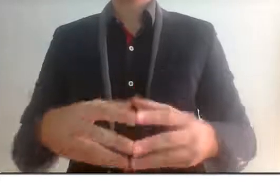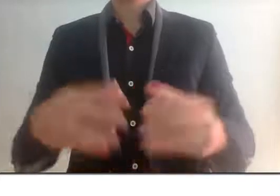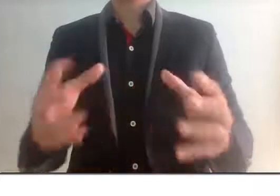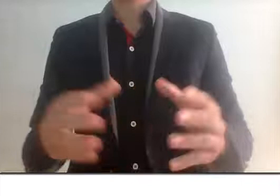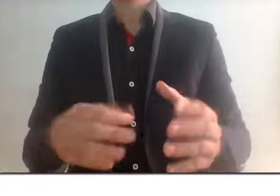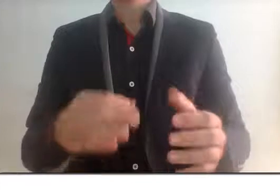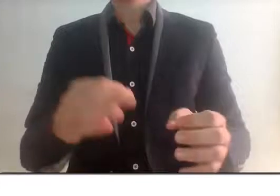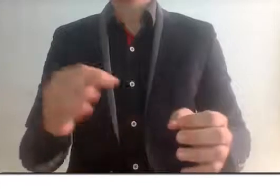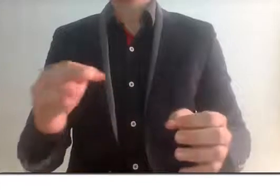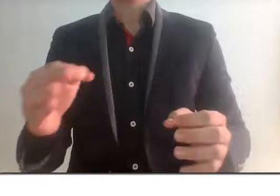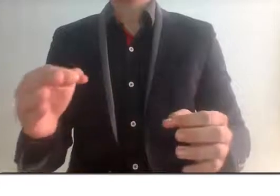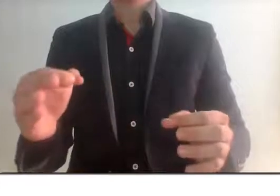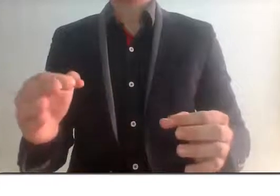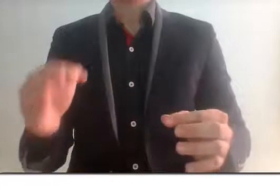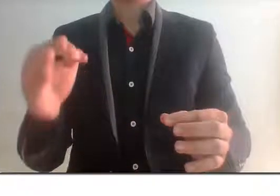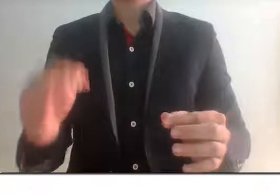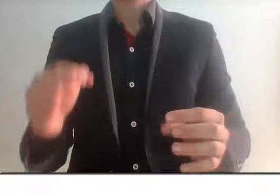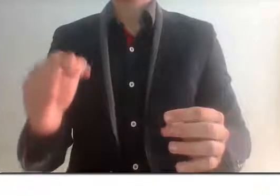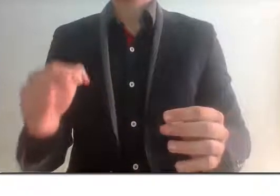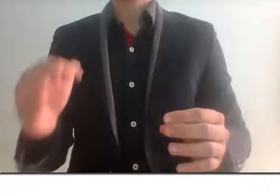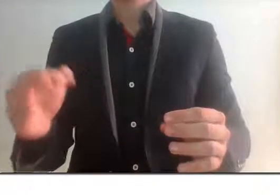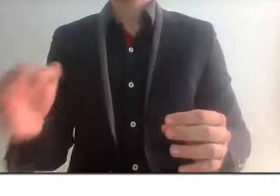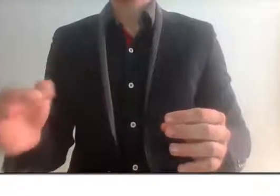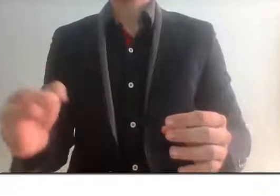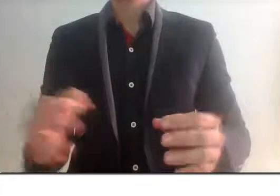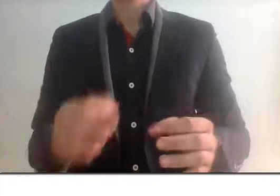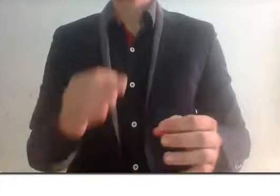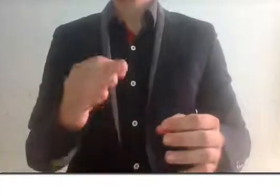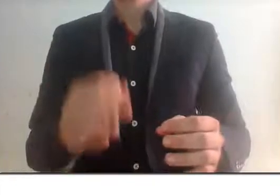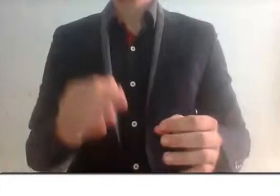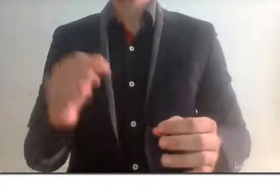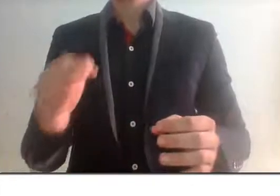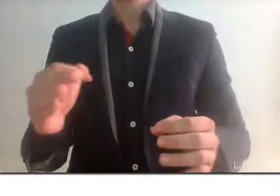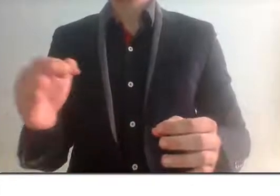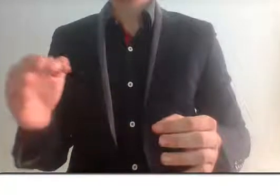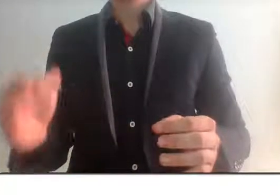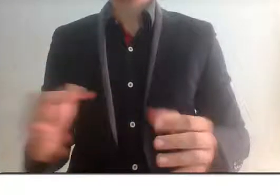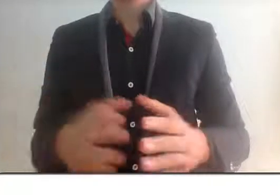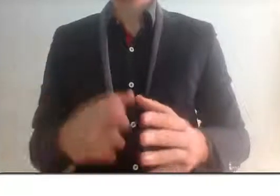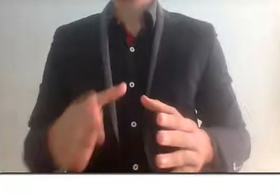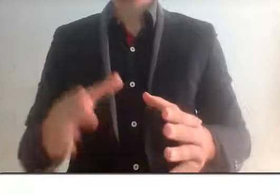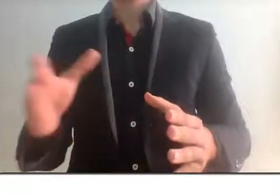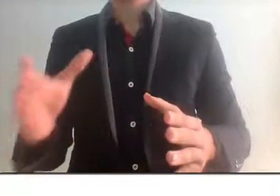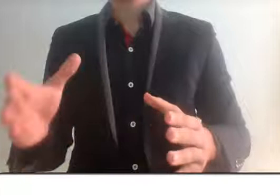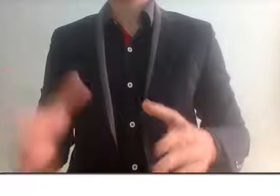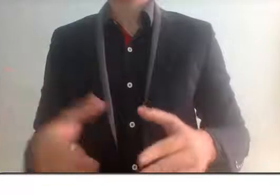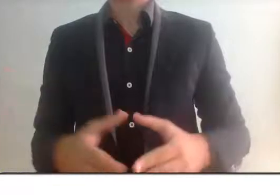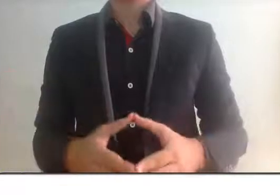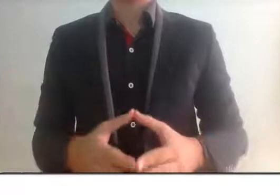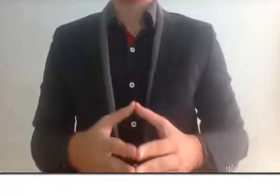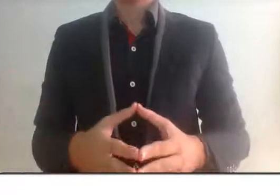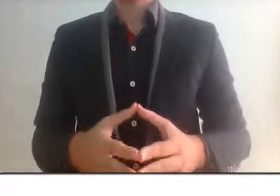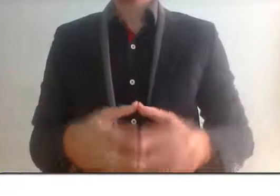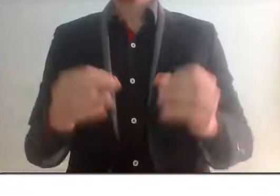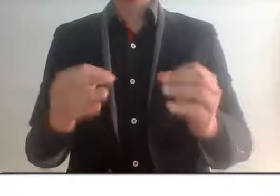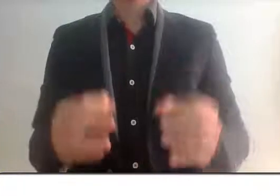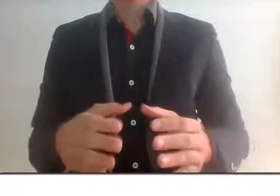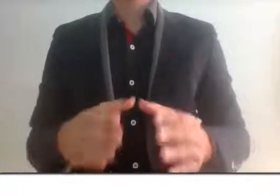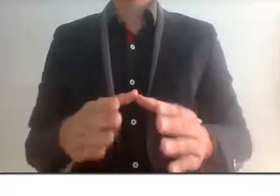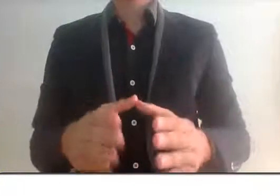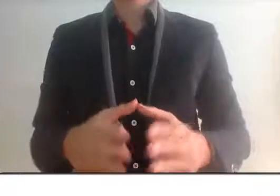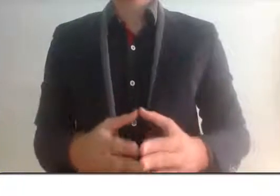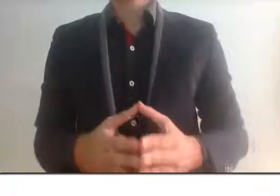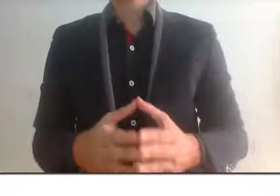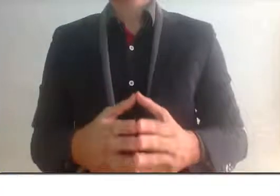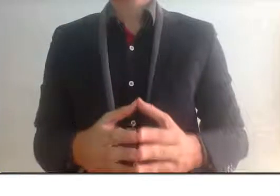pues irregularidades en 550 mil millones, perdón, 550 mil millones de pesos en el último periodo de gobierno de Peña Nieto. Ahí